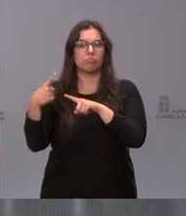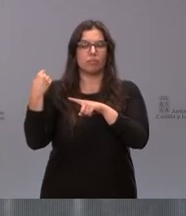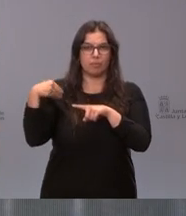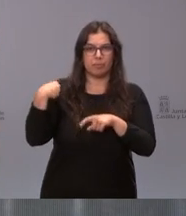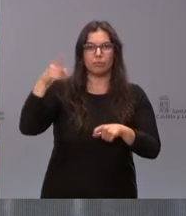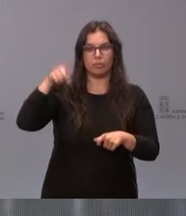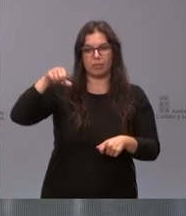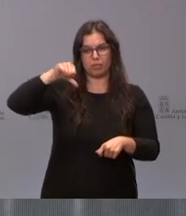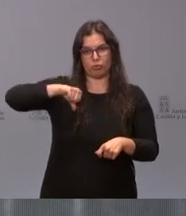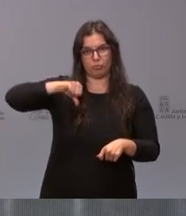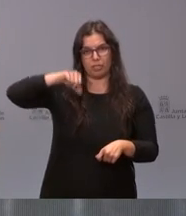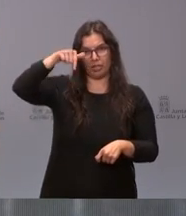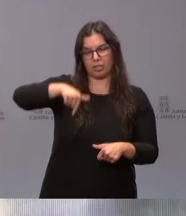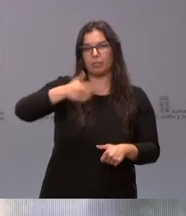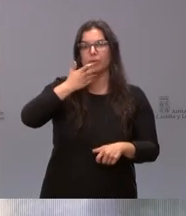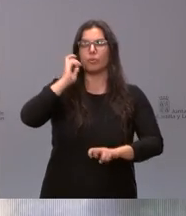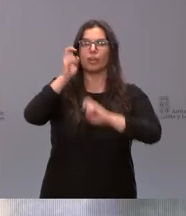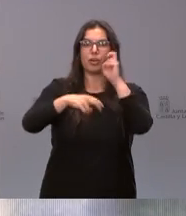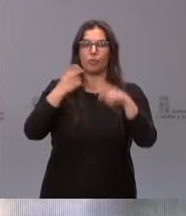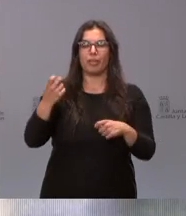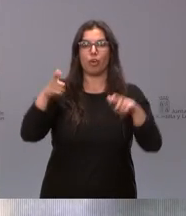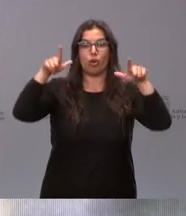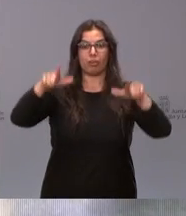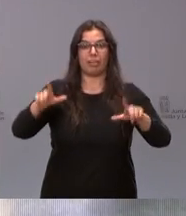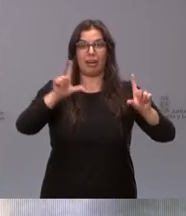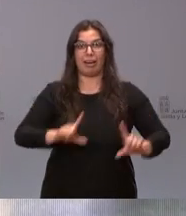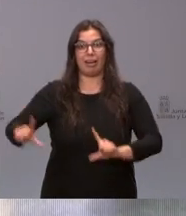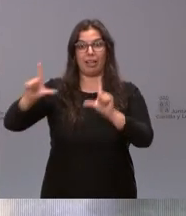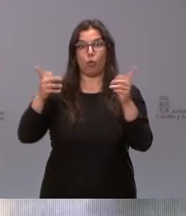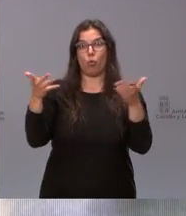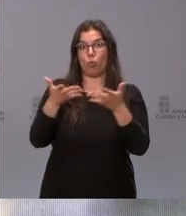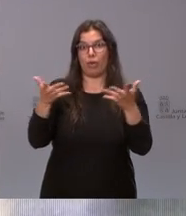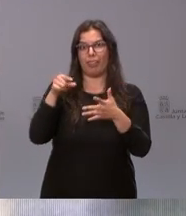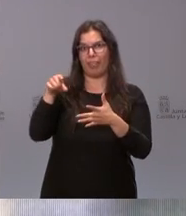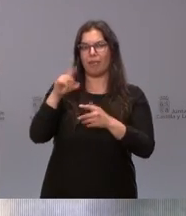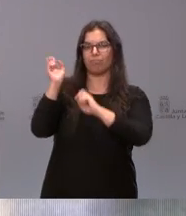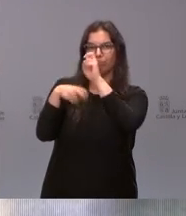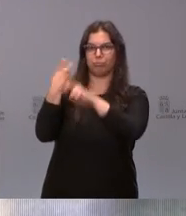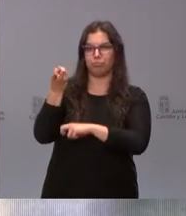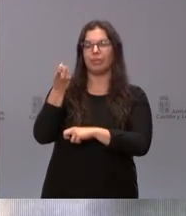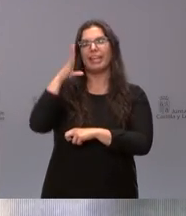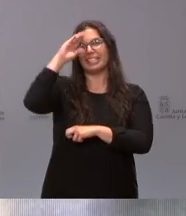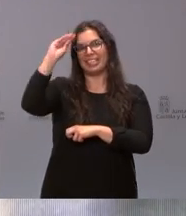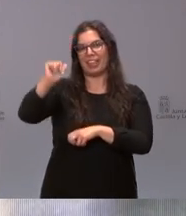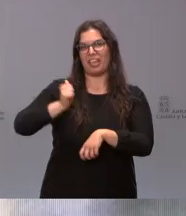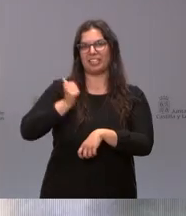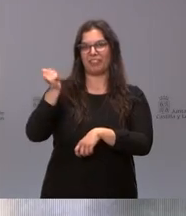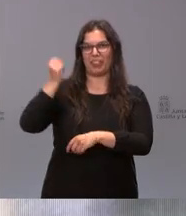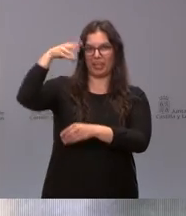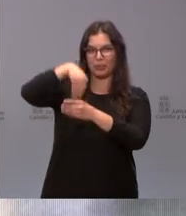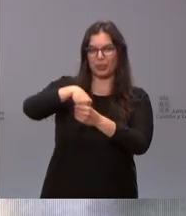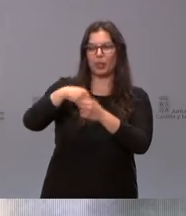como la renovación de la sala de rayos de urgencia que incluirá inteligencia artificial como